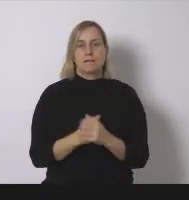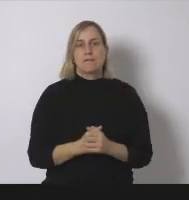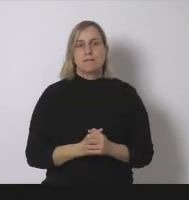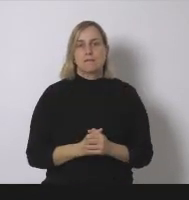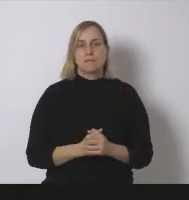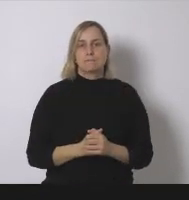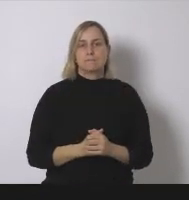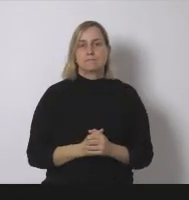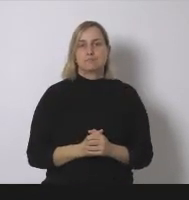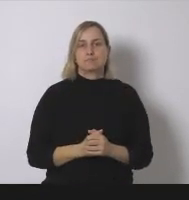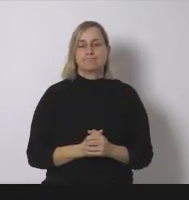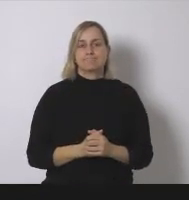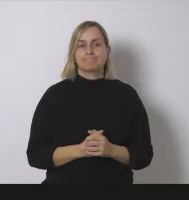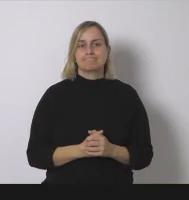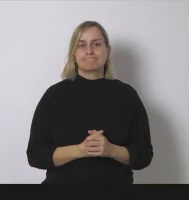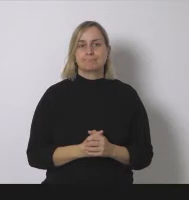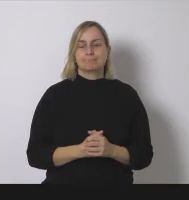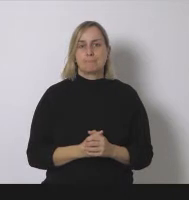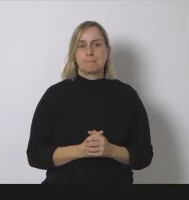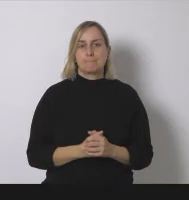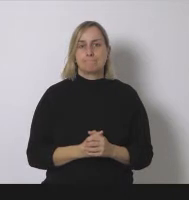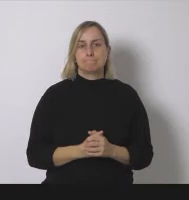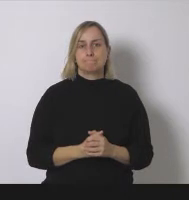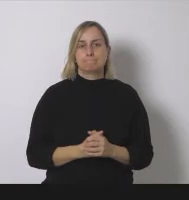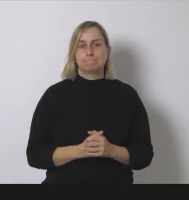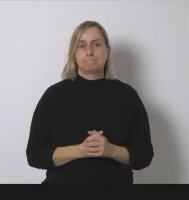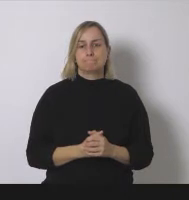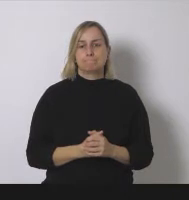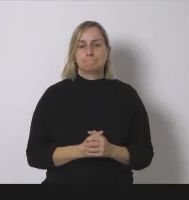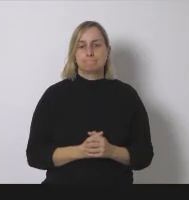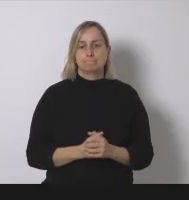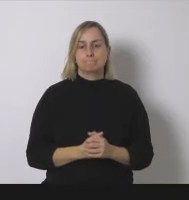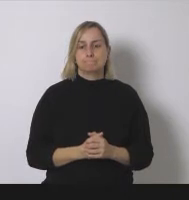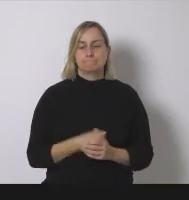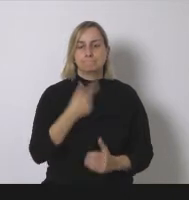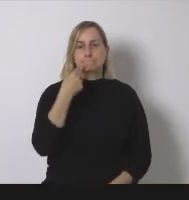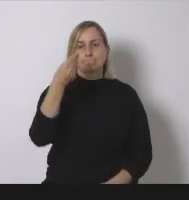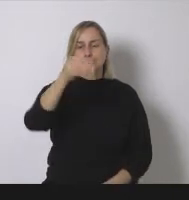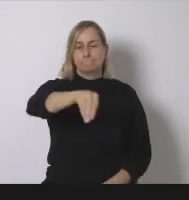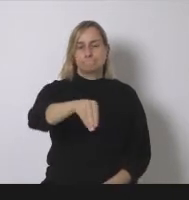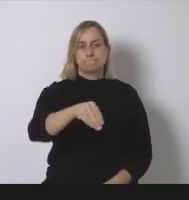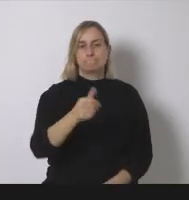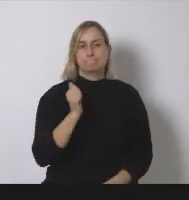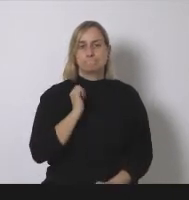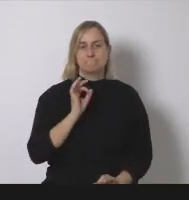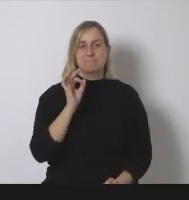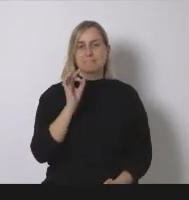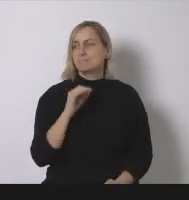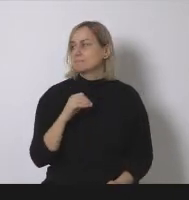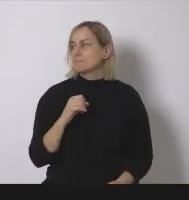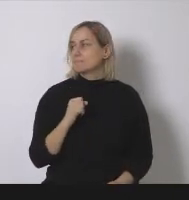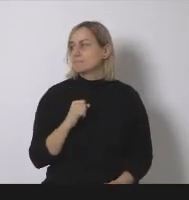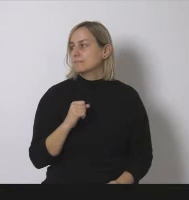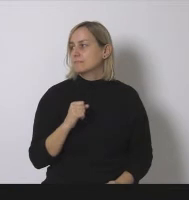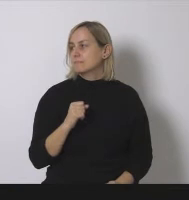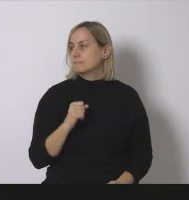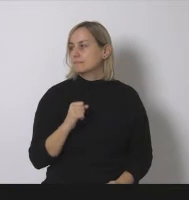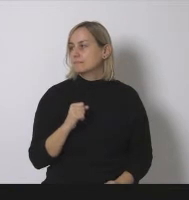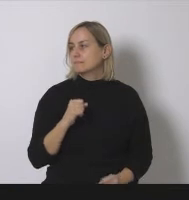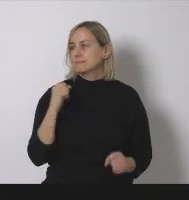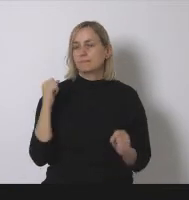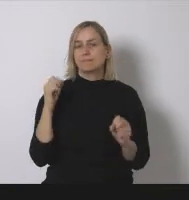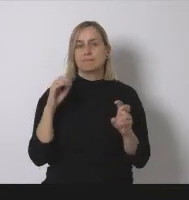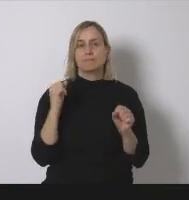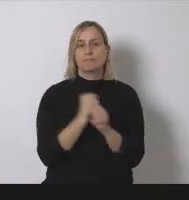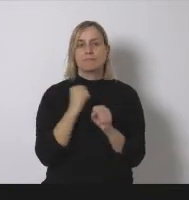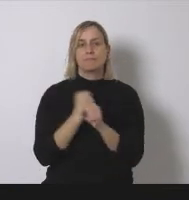había hecho un bonus track con la ocupación que representaría la fotovoltaica que se pretende digamos que se ha estimado